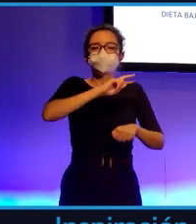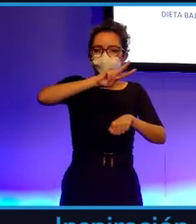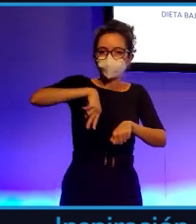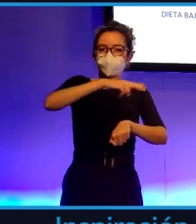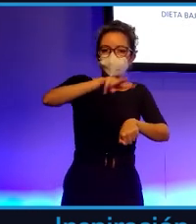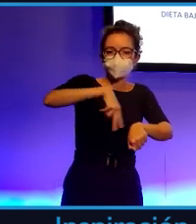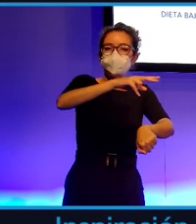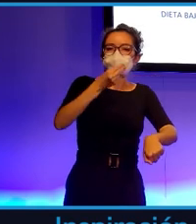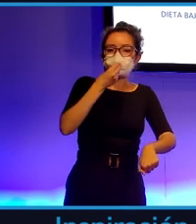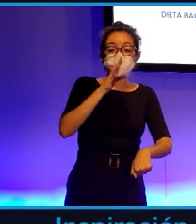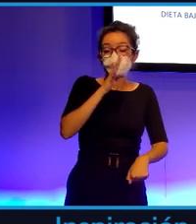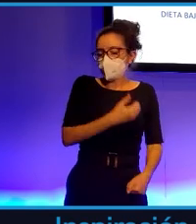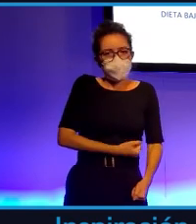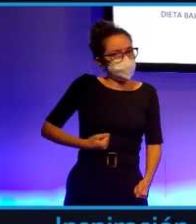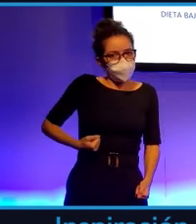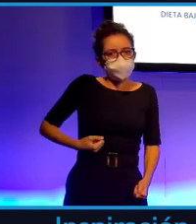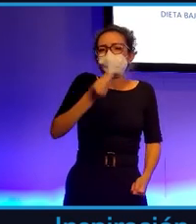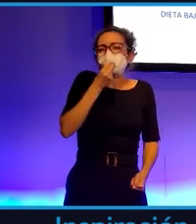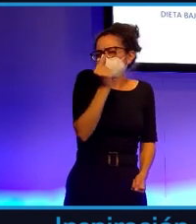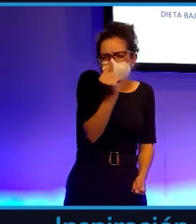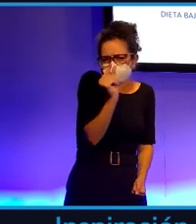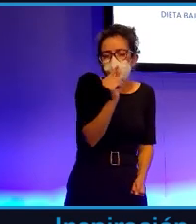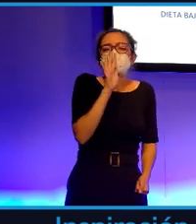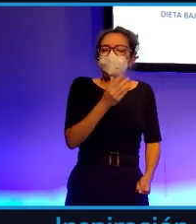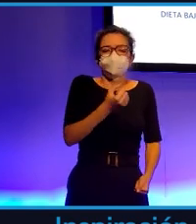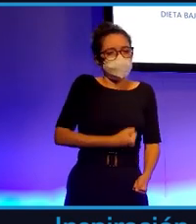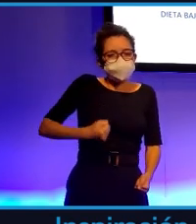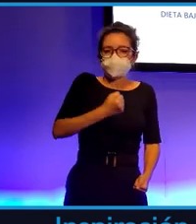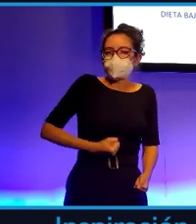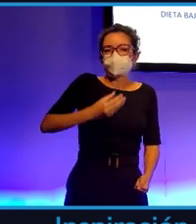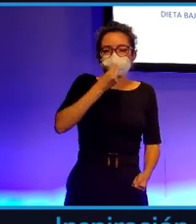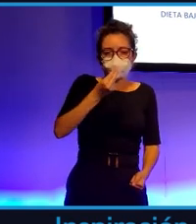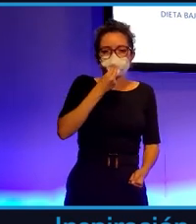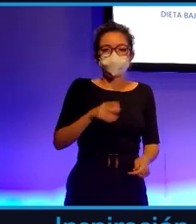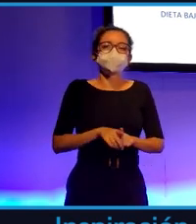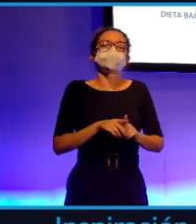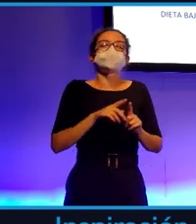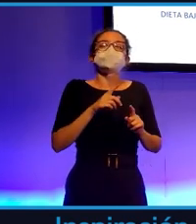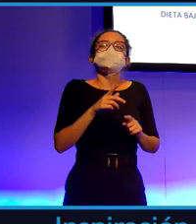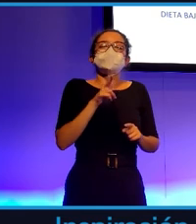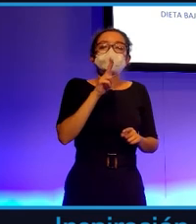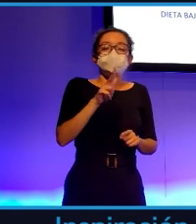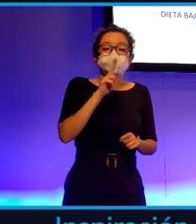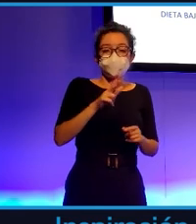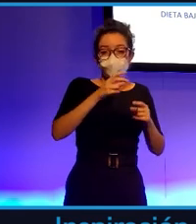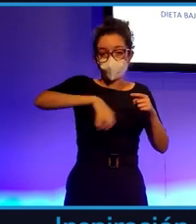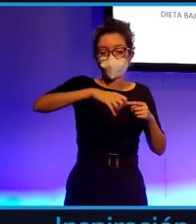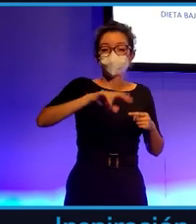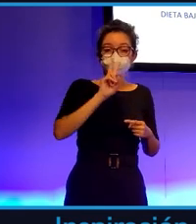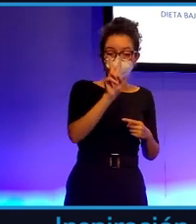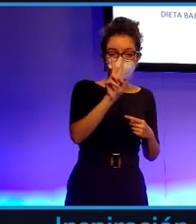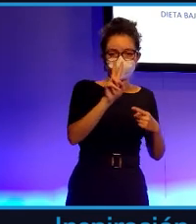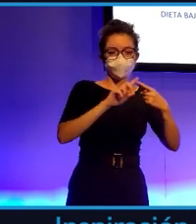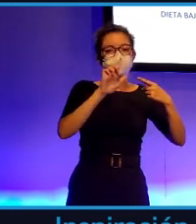Siempre tengo hambre, como poco, pero siempre tengo hambre. Y resulta que hay dos hormonas, la leptina y la grelina, que lo que hacen es decirle a tu